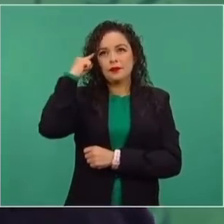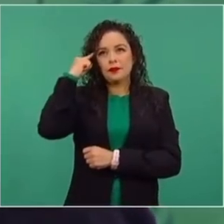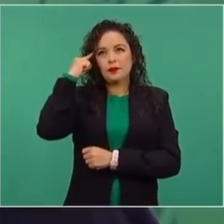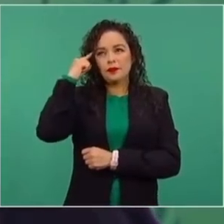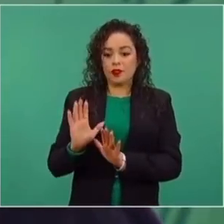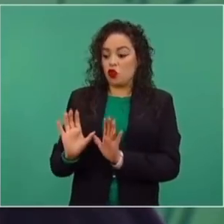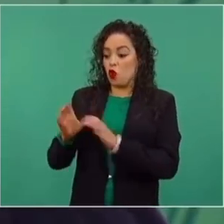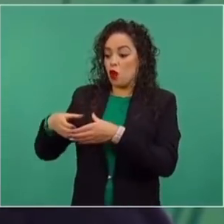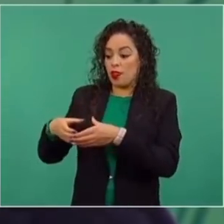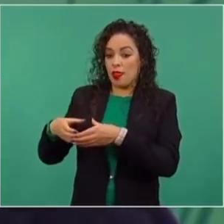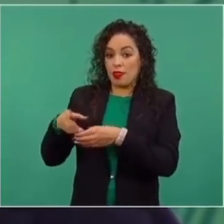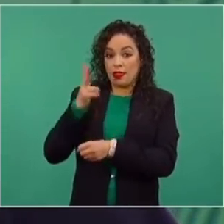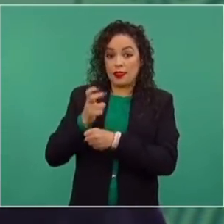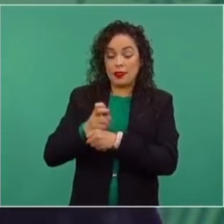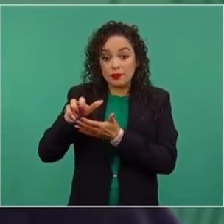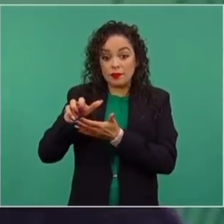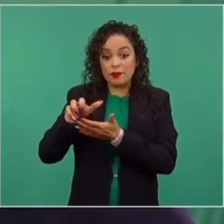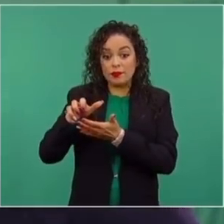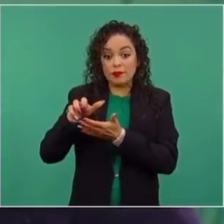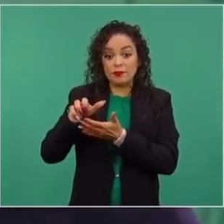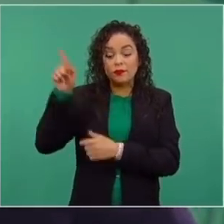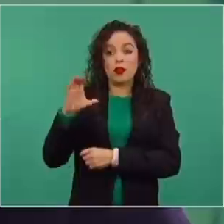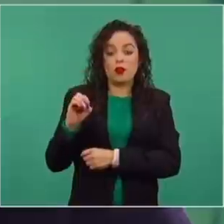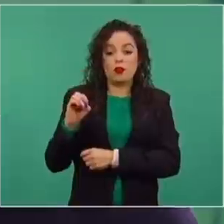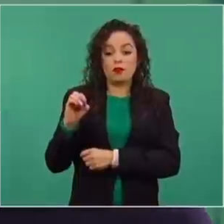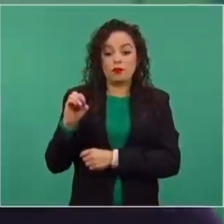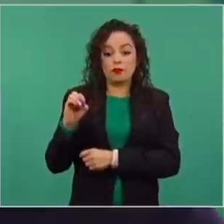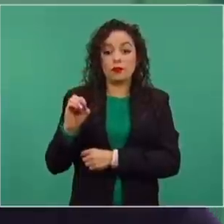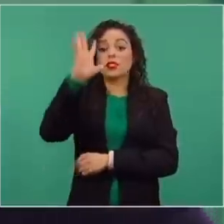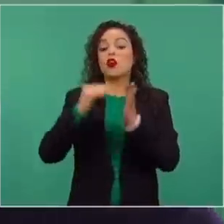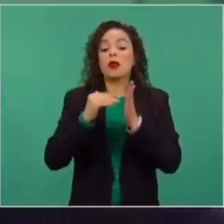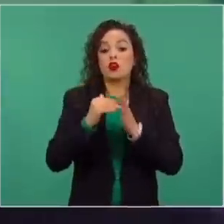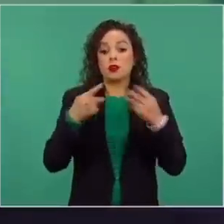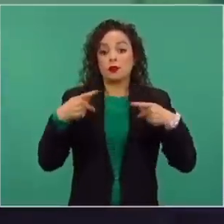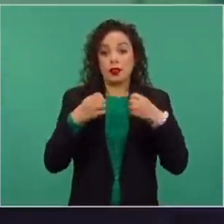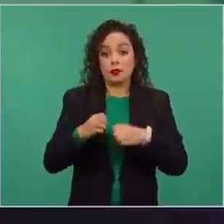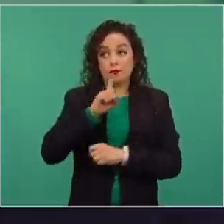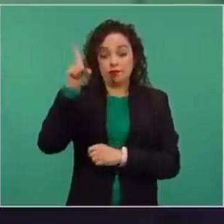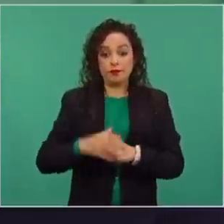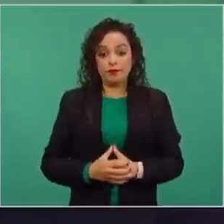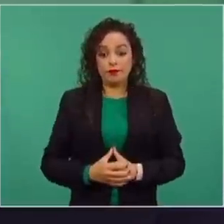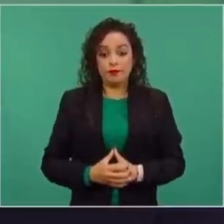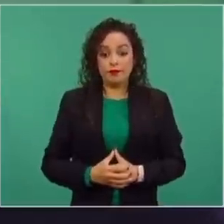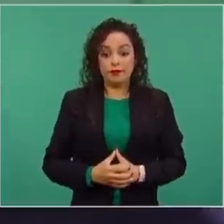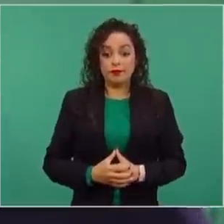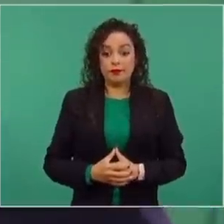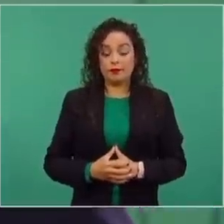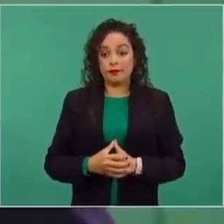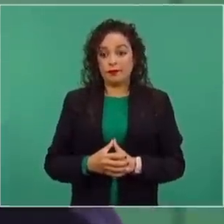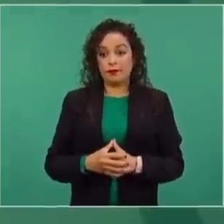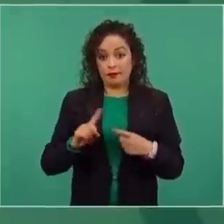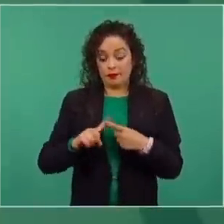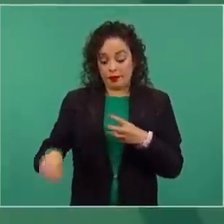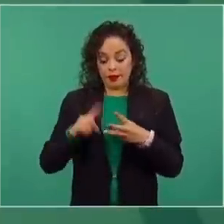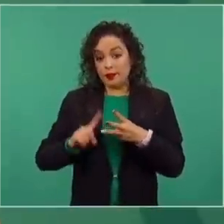la segunda comunidad hispana más numerosa es la de Puerto Rico, y son cinco millones. Y la tercera,